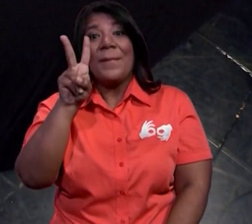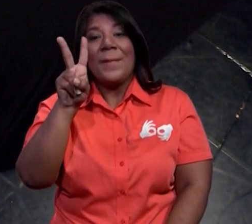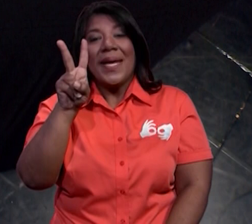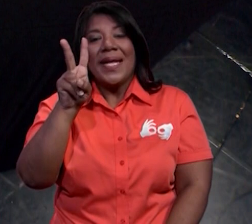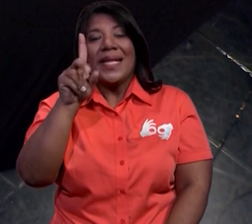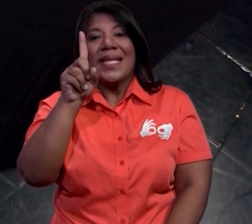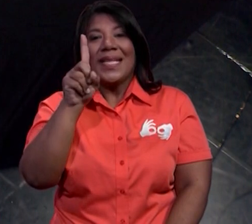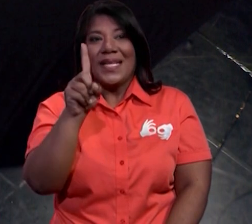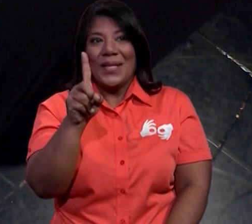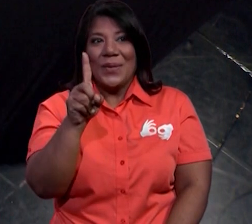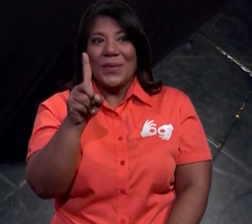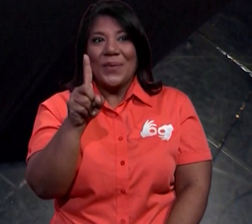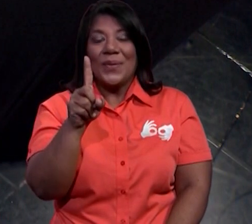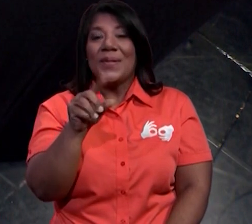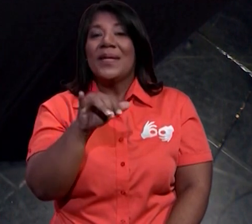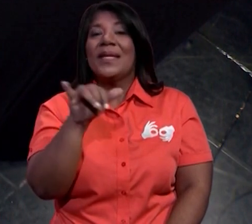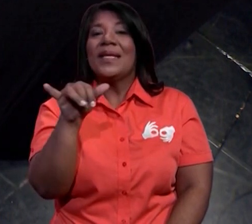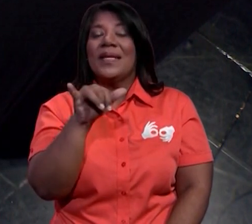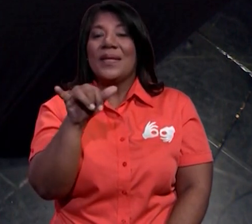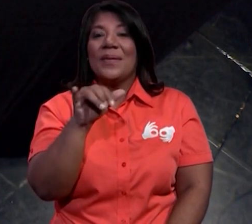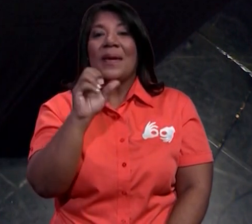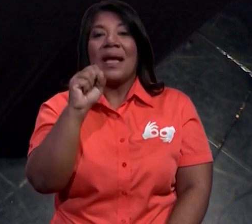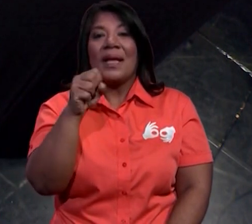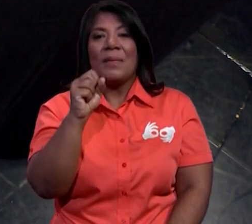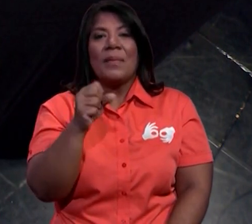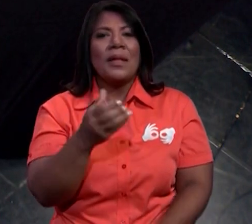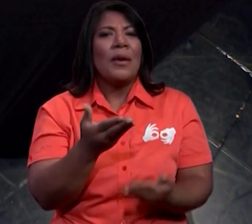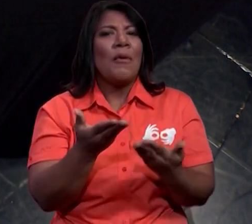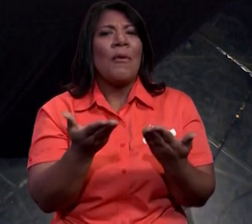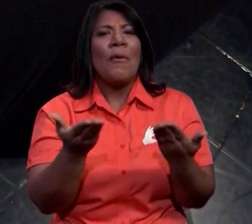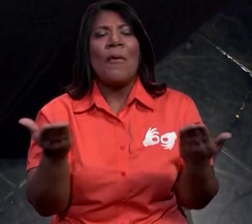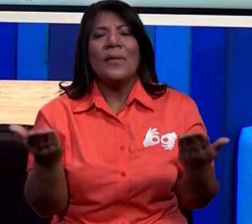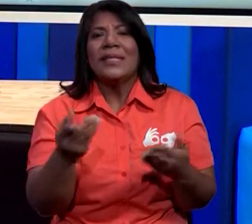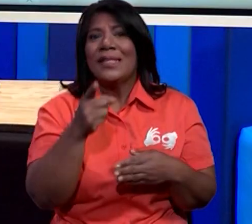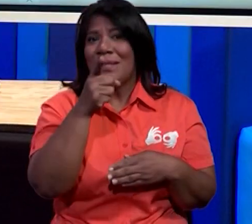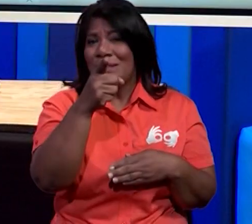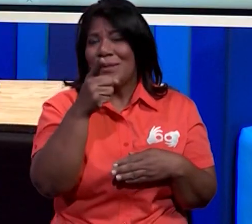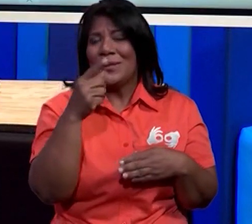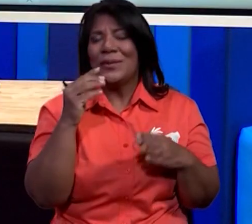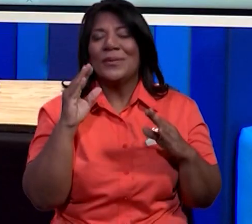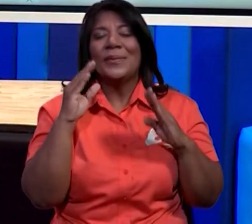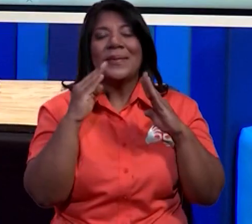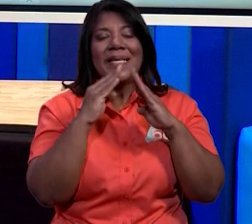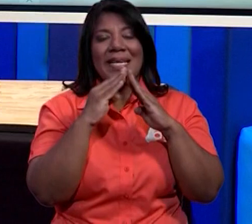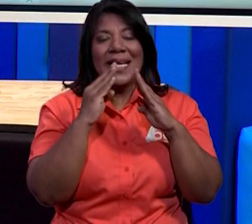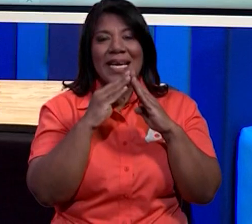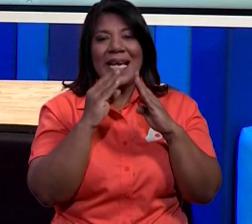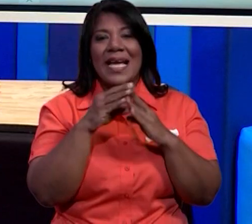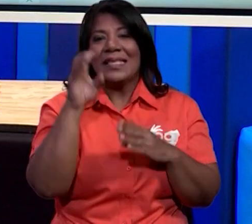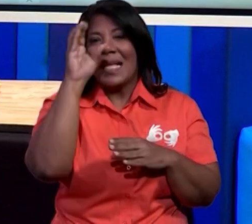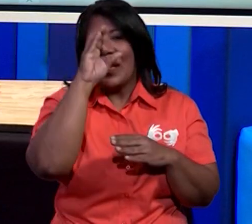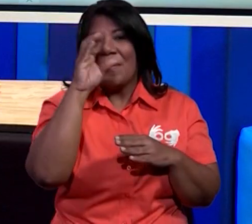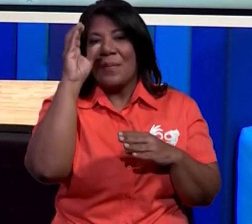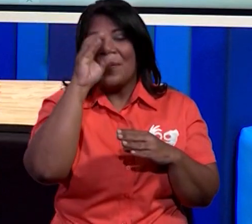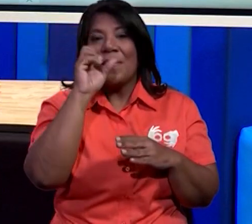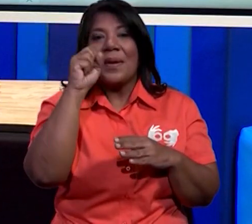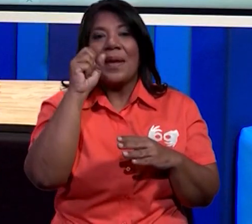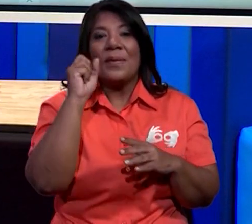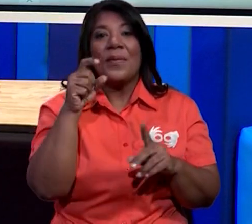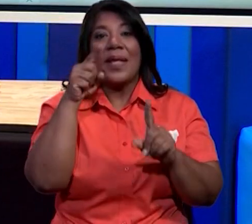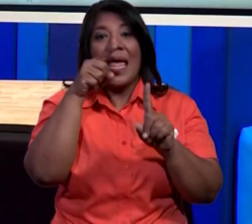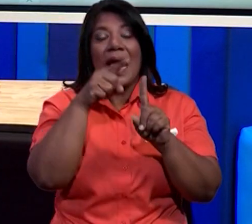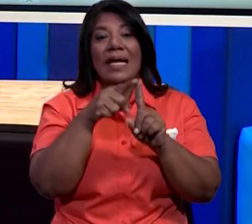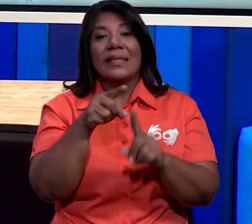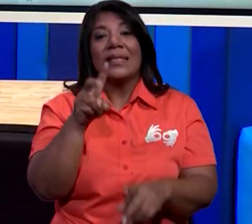Igual, puedes ir haciéndolo con esos objetos concretos de uno en uno hasta llegar al 29,